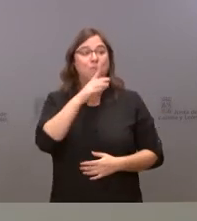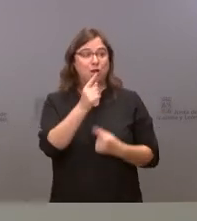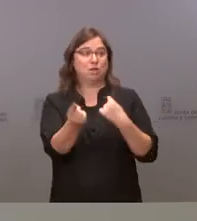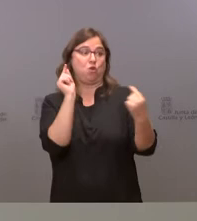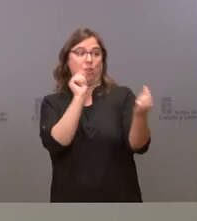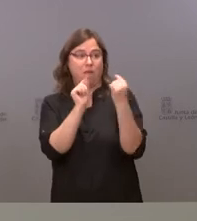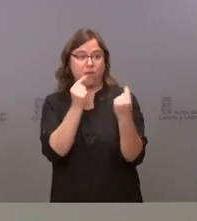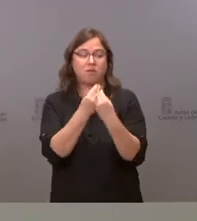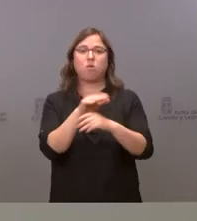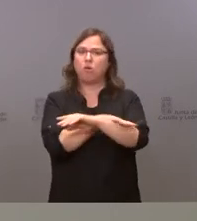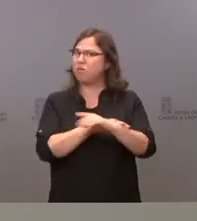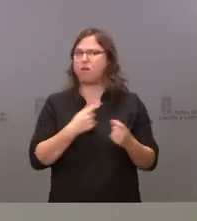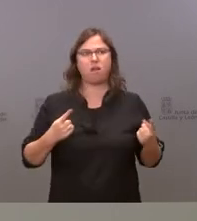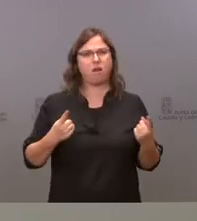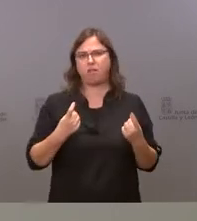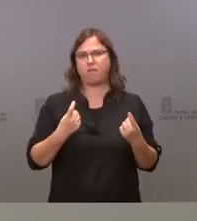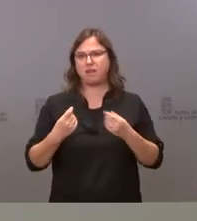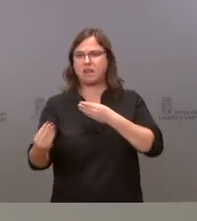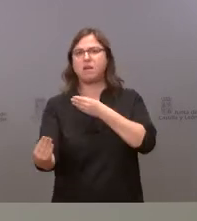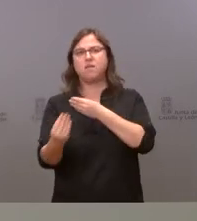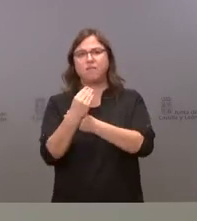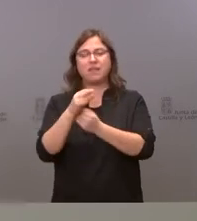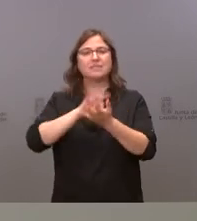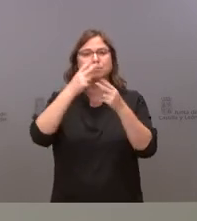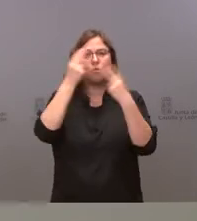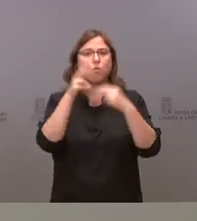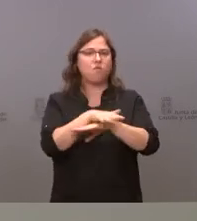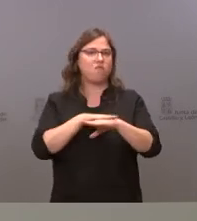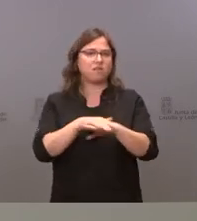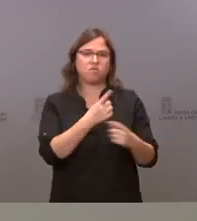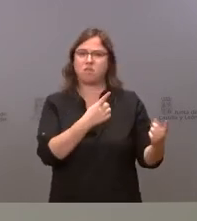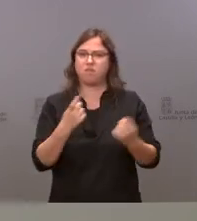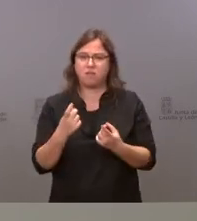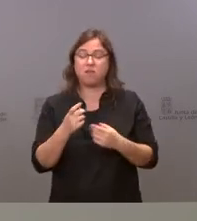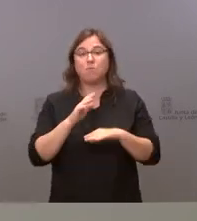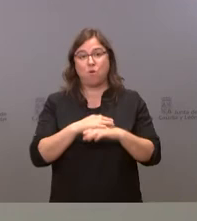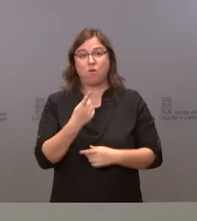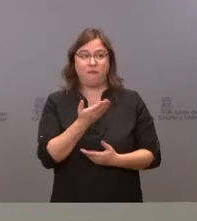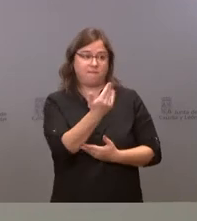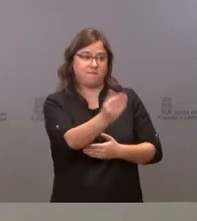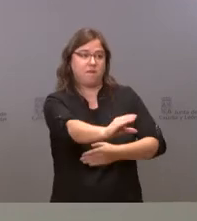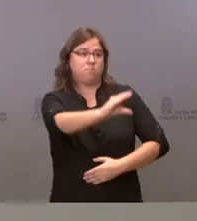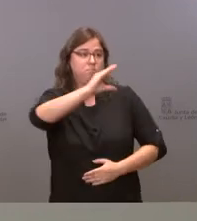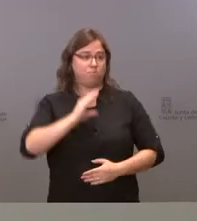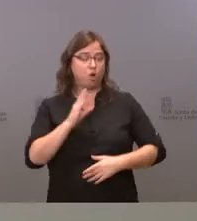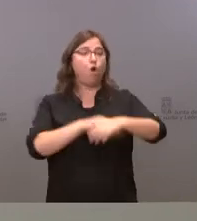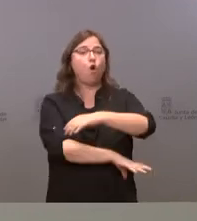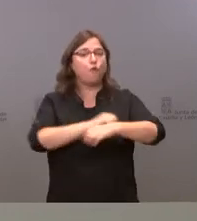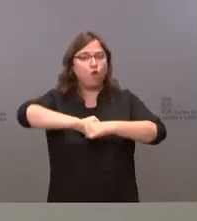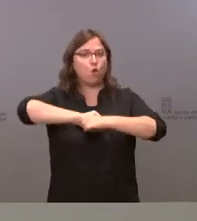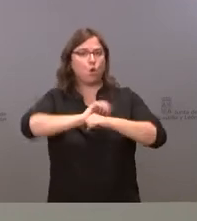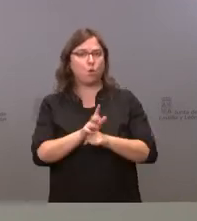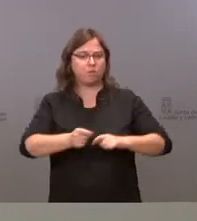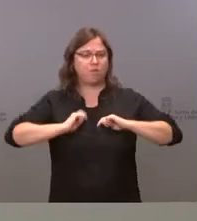siendo necesario financiar esos servicios públicos esenciales y por tanto queremos una dotación de un fondo COVID que asegure